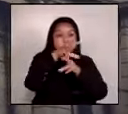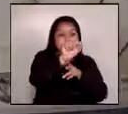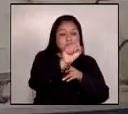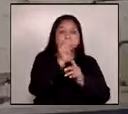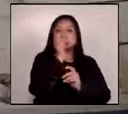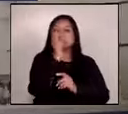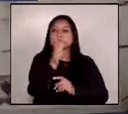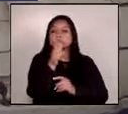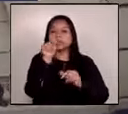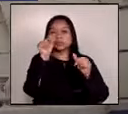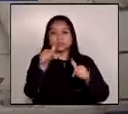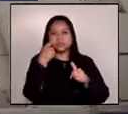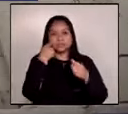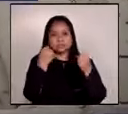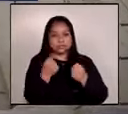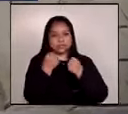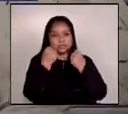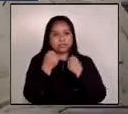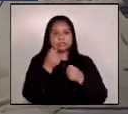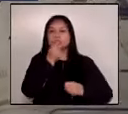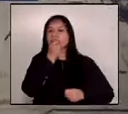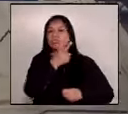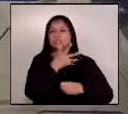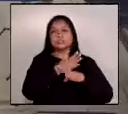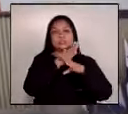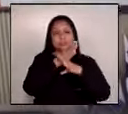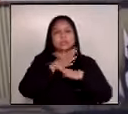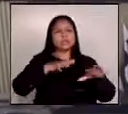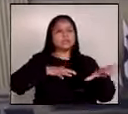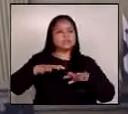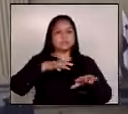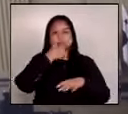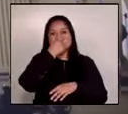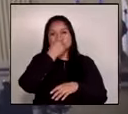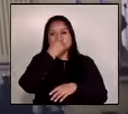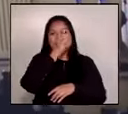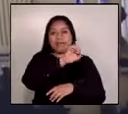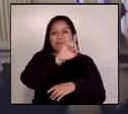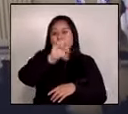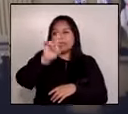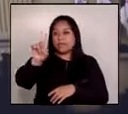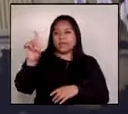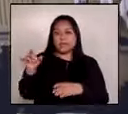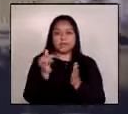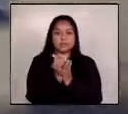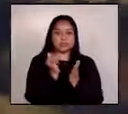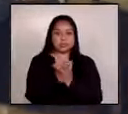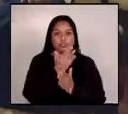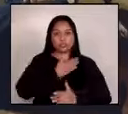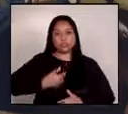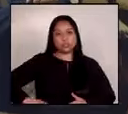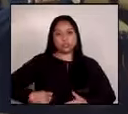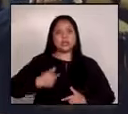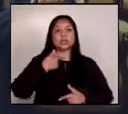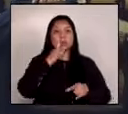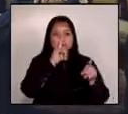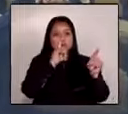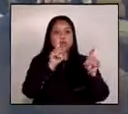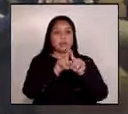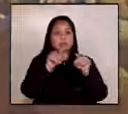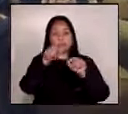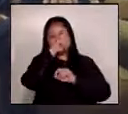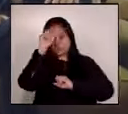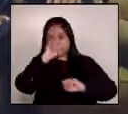mecanismos y canales de denuncia segura de actos de corrupción en cada una de las instancias del ejecutivo de la misma manera